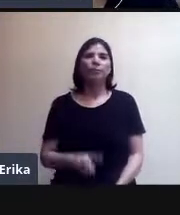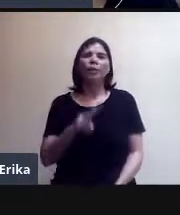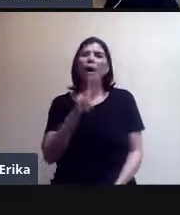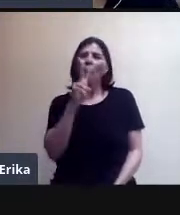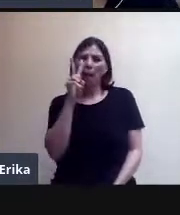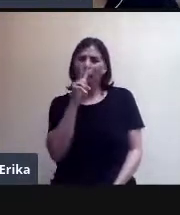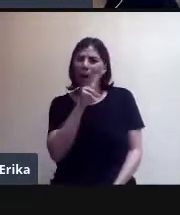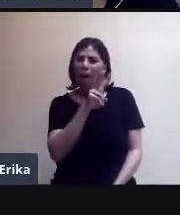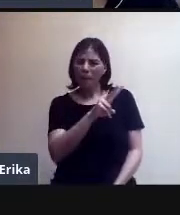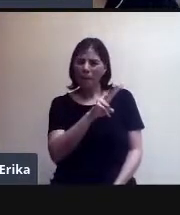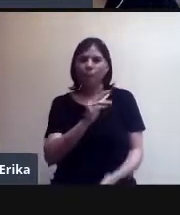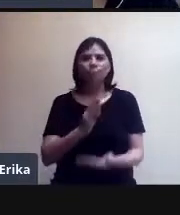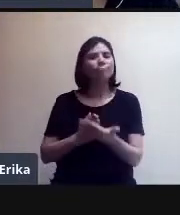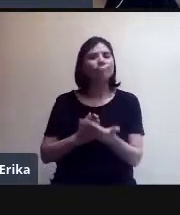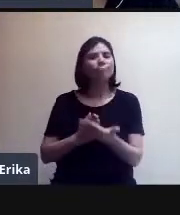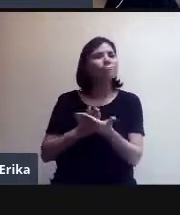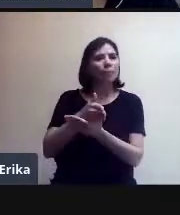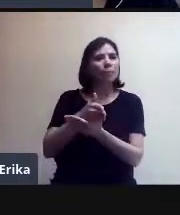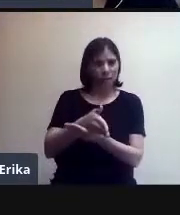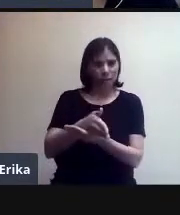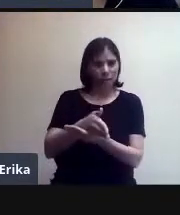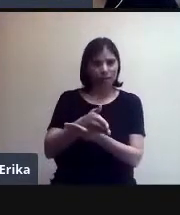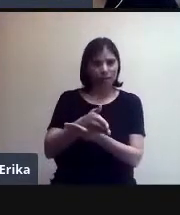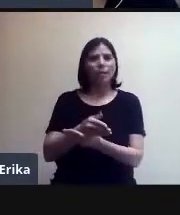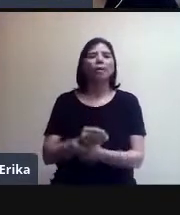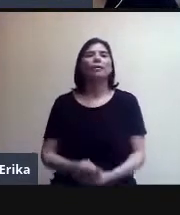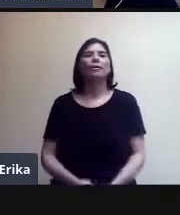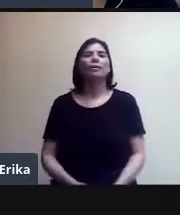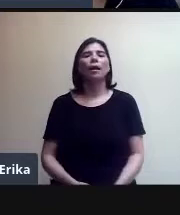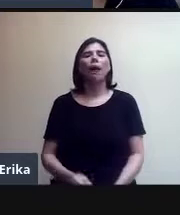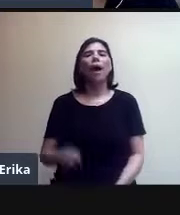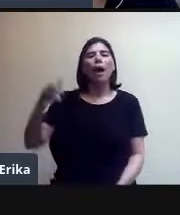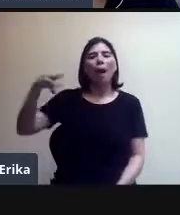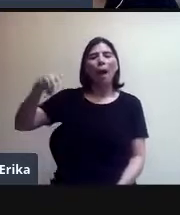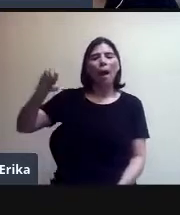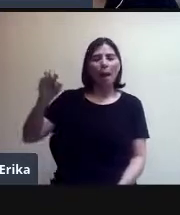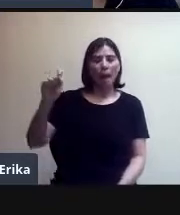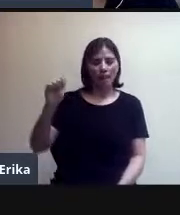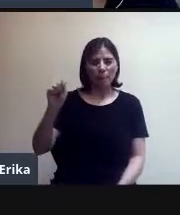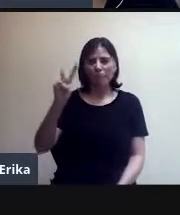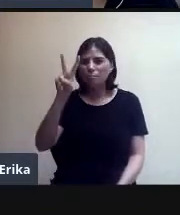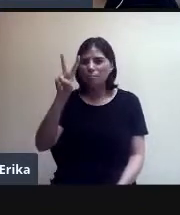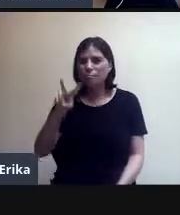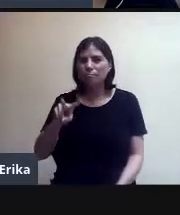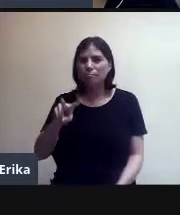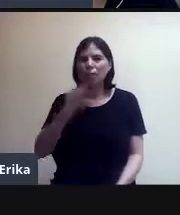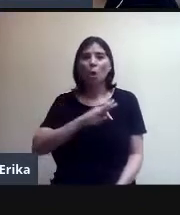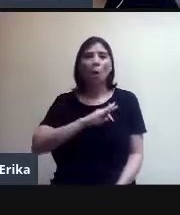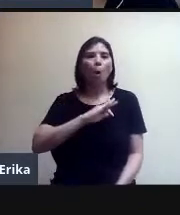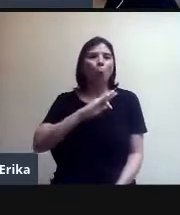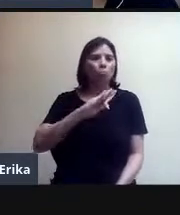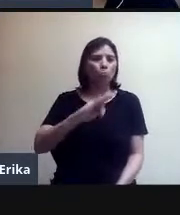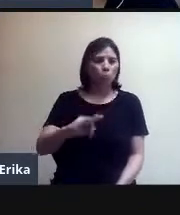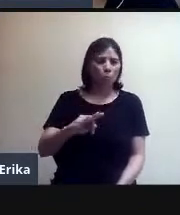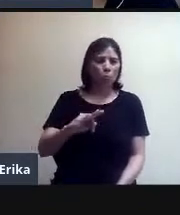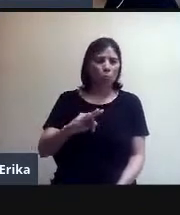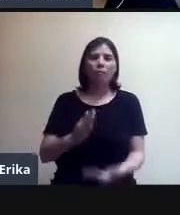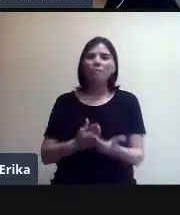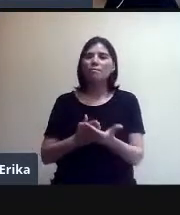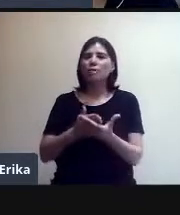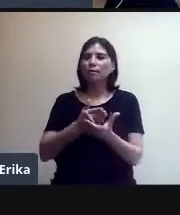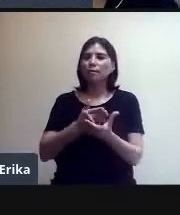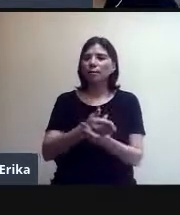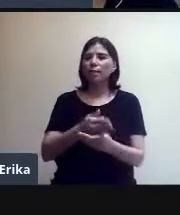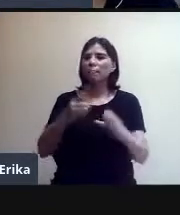para acceder a una Meet, podemos hacerlo desde el correo electrónico. De hecho, esto es